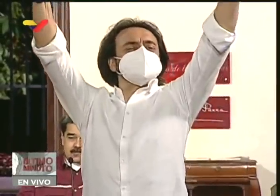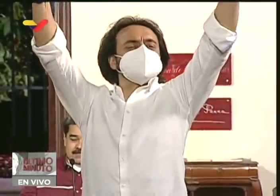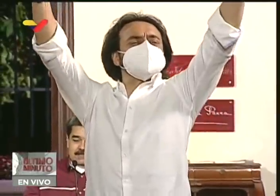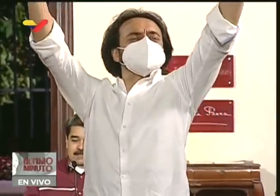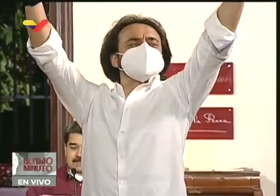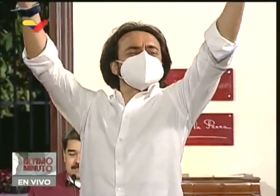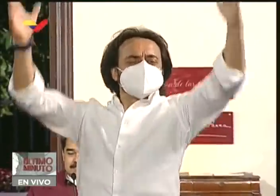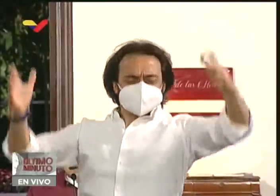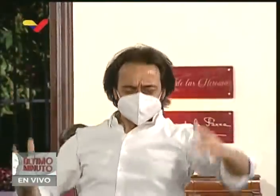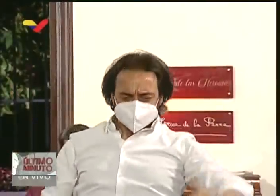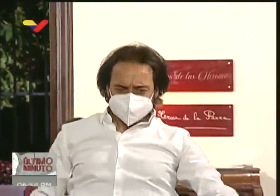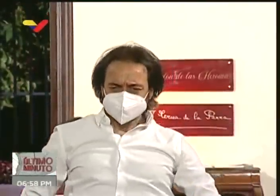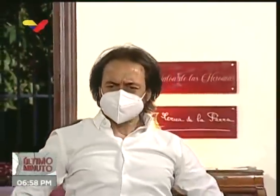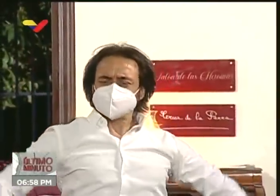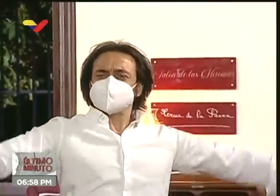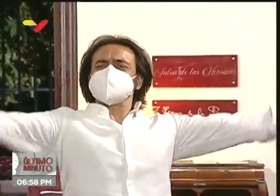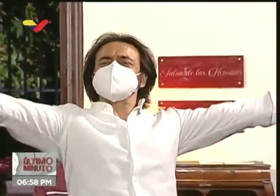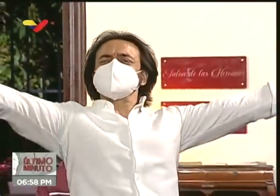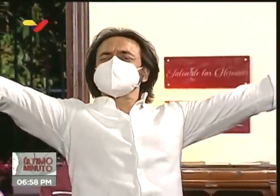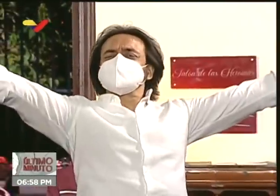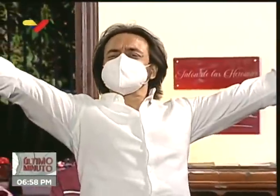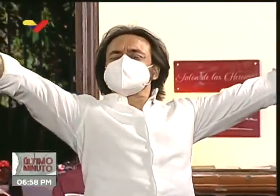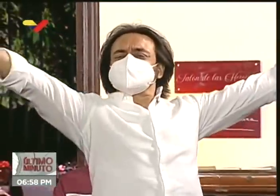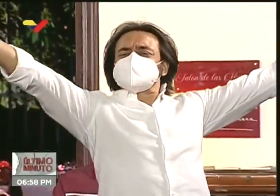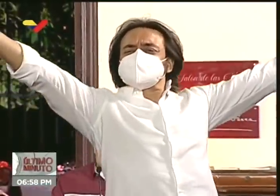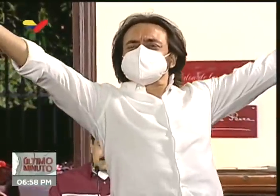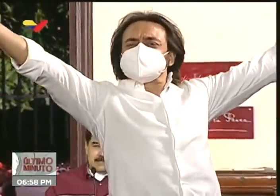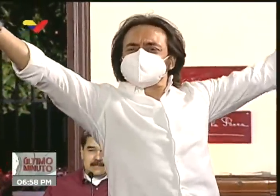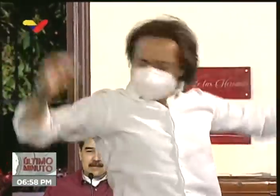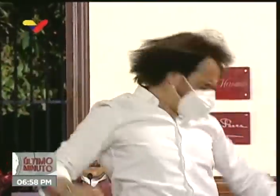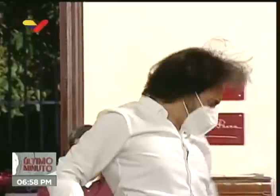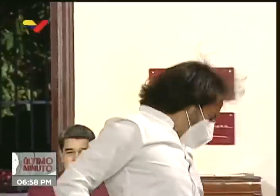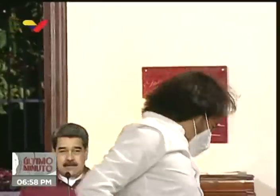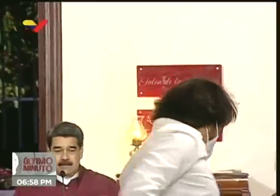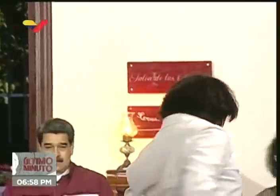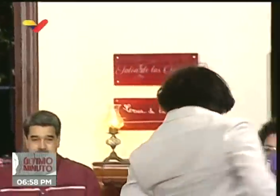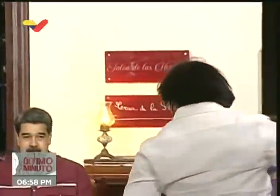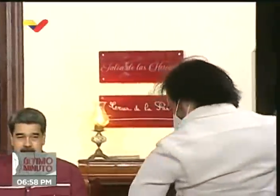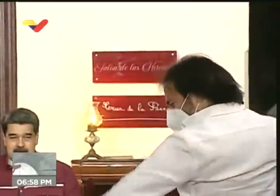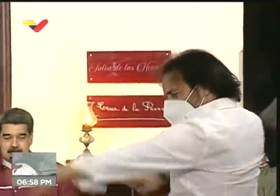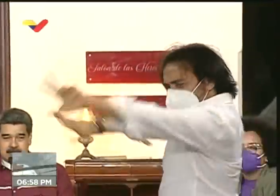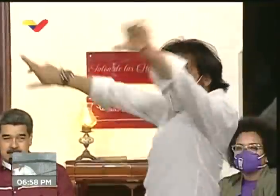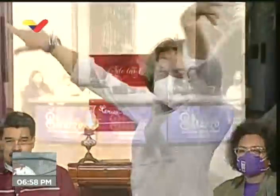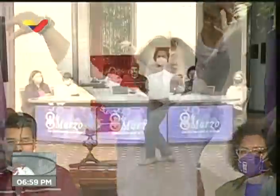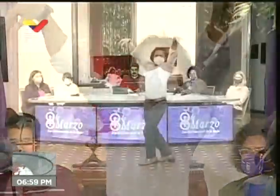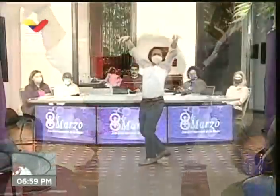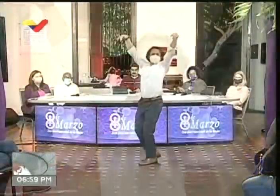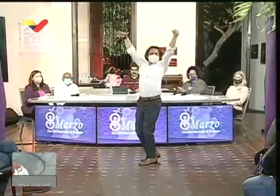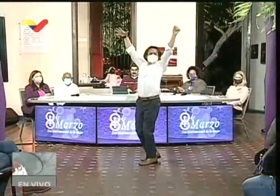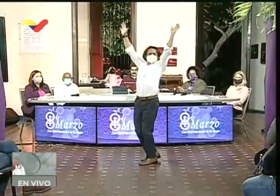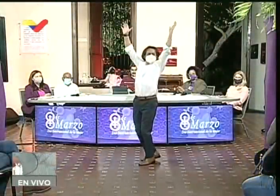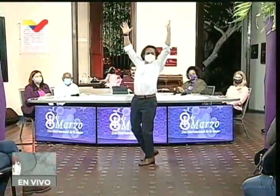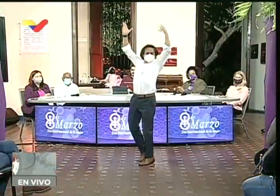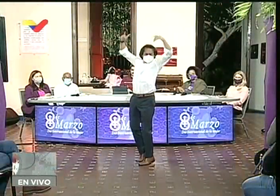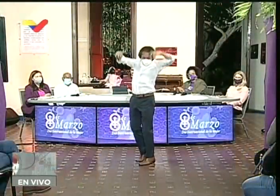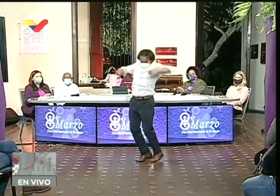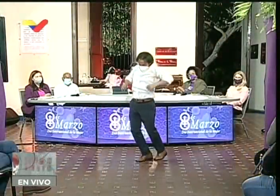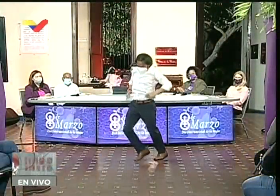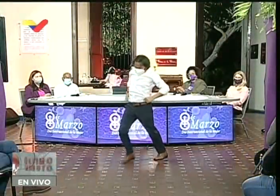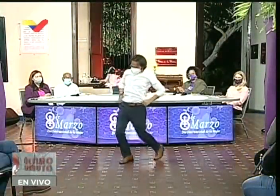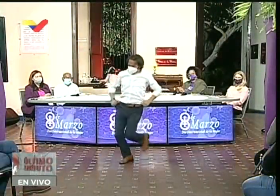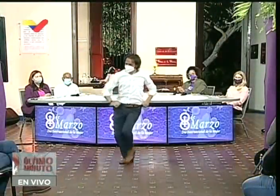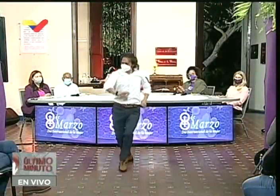Y la libertad, la vencera grande de Simón, me